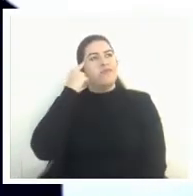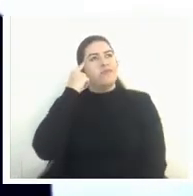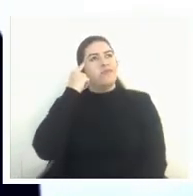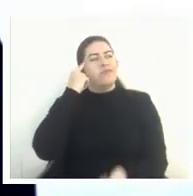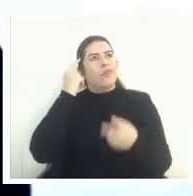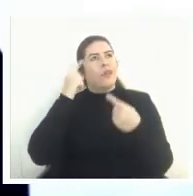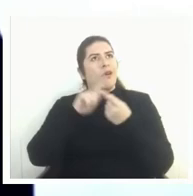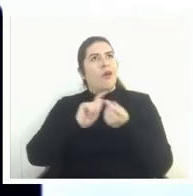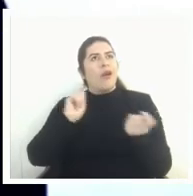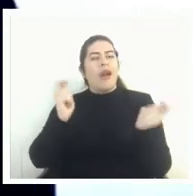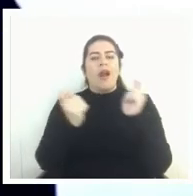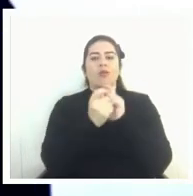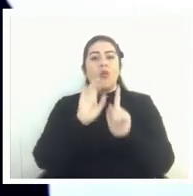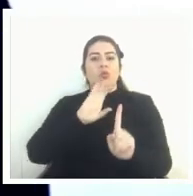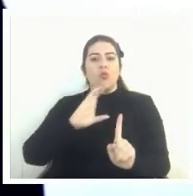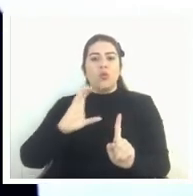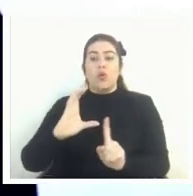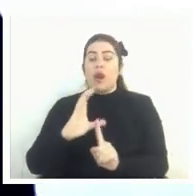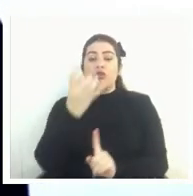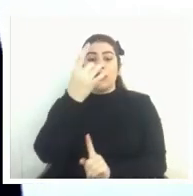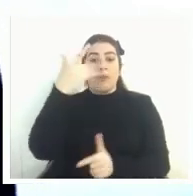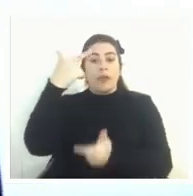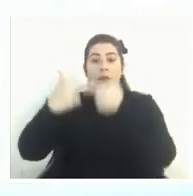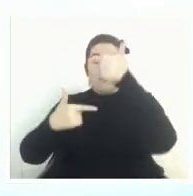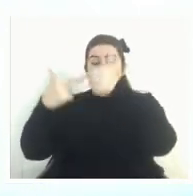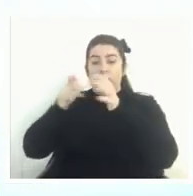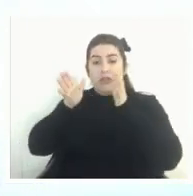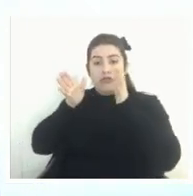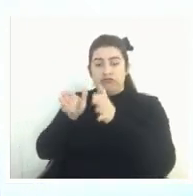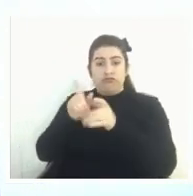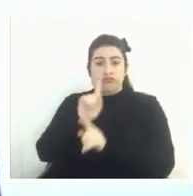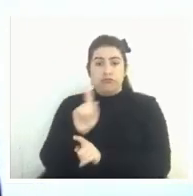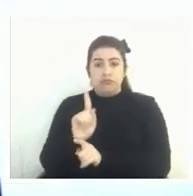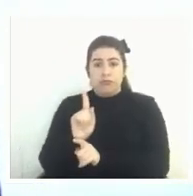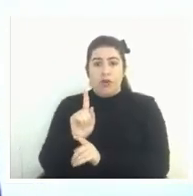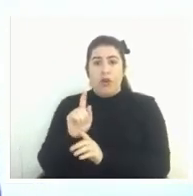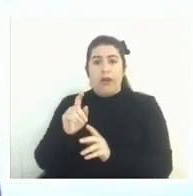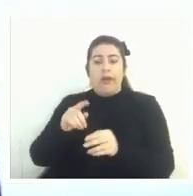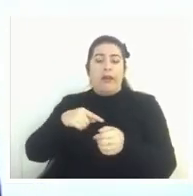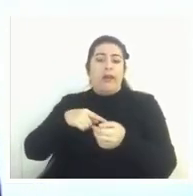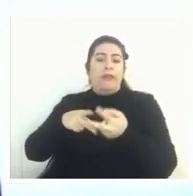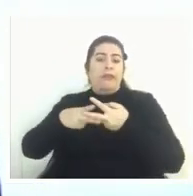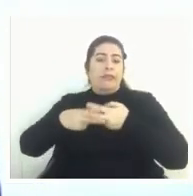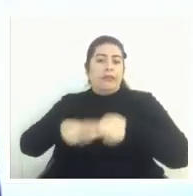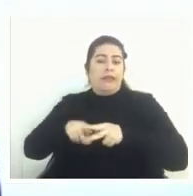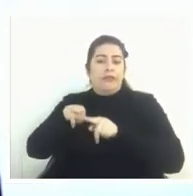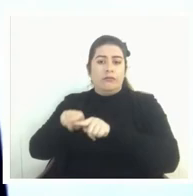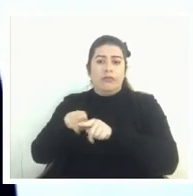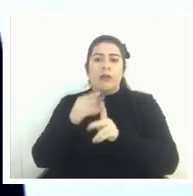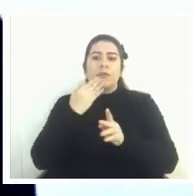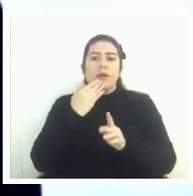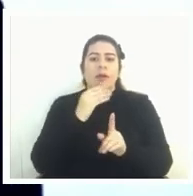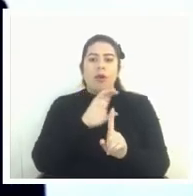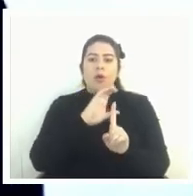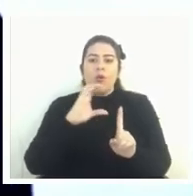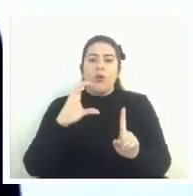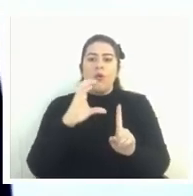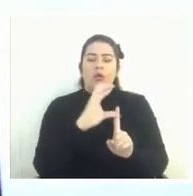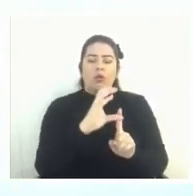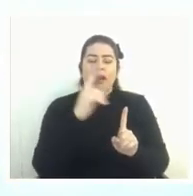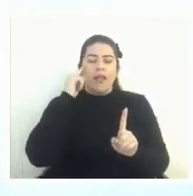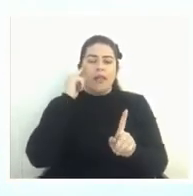cultural no solo político o de política y técnico un cambio cultural desde el juicio